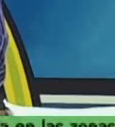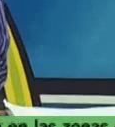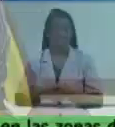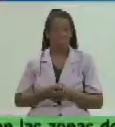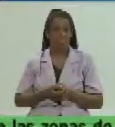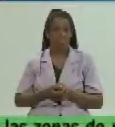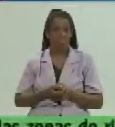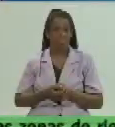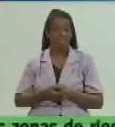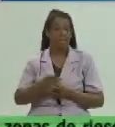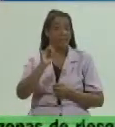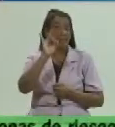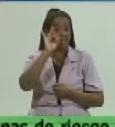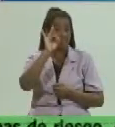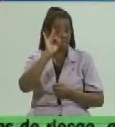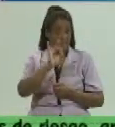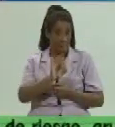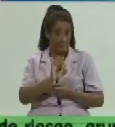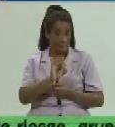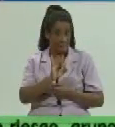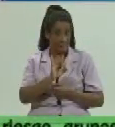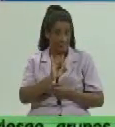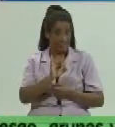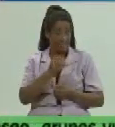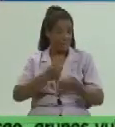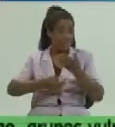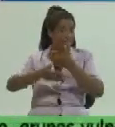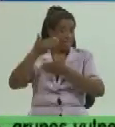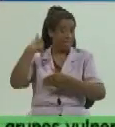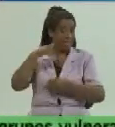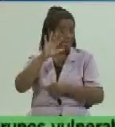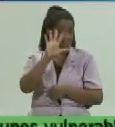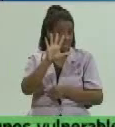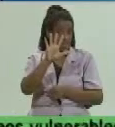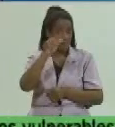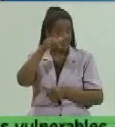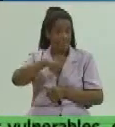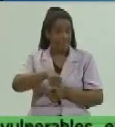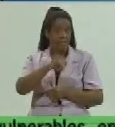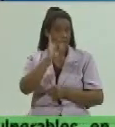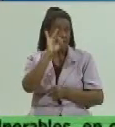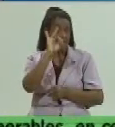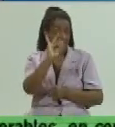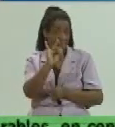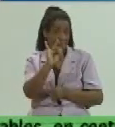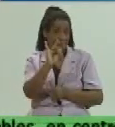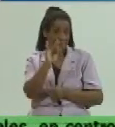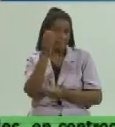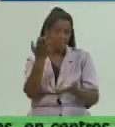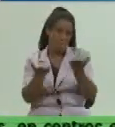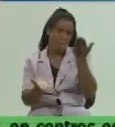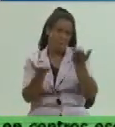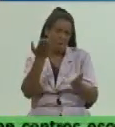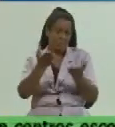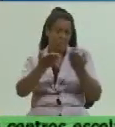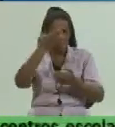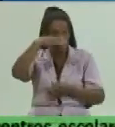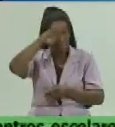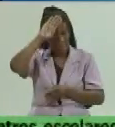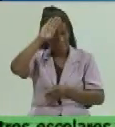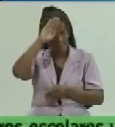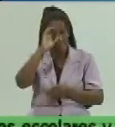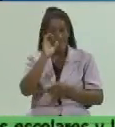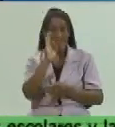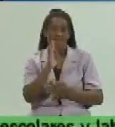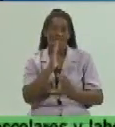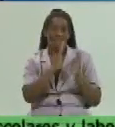Siete casos anteriormente, cinco hoy, no son muchos en comparación con la media nacional, pero nos mantenemos en fase 3 y la